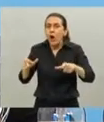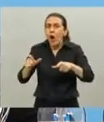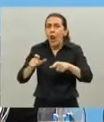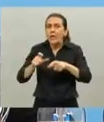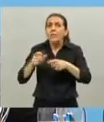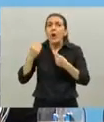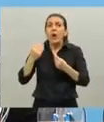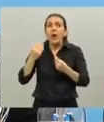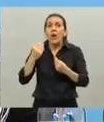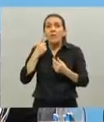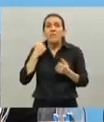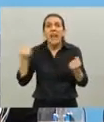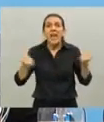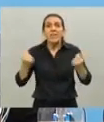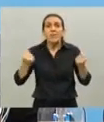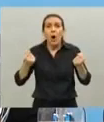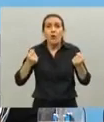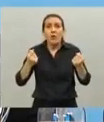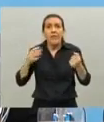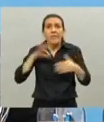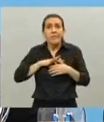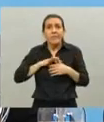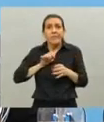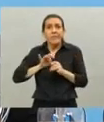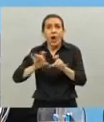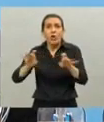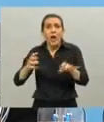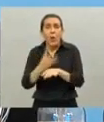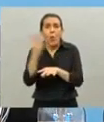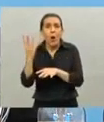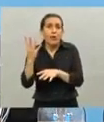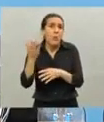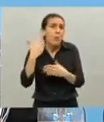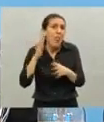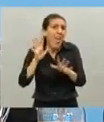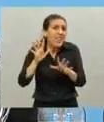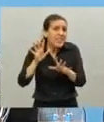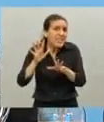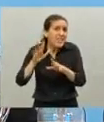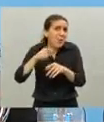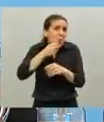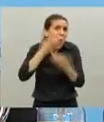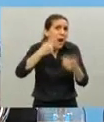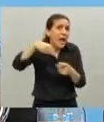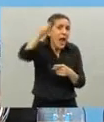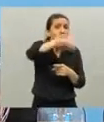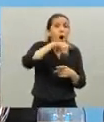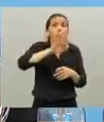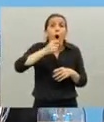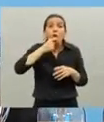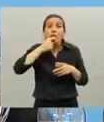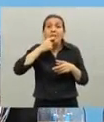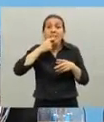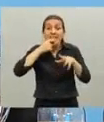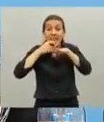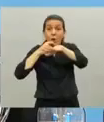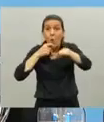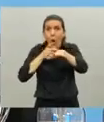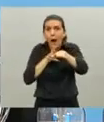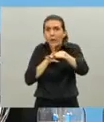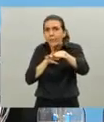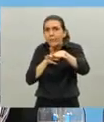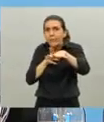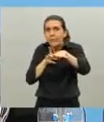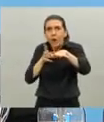coronavirus y eso puede pasar en cualquier lado salvo que se cierre todo vínculo interjurisdiccional